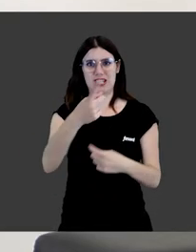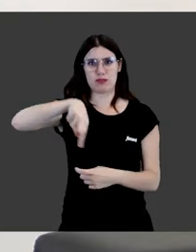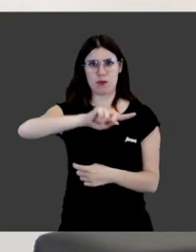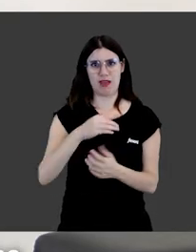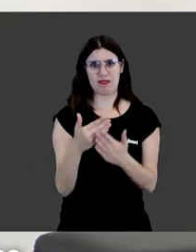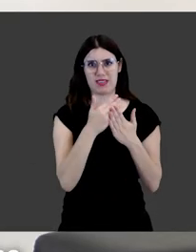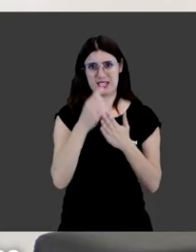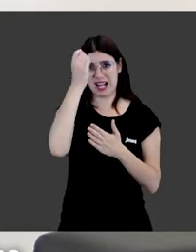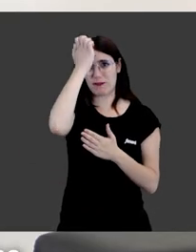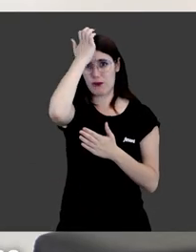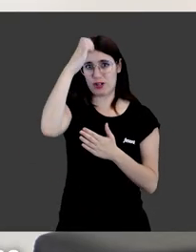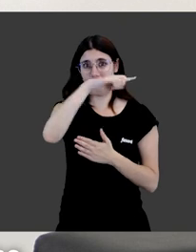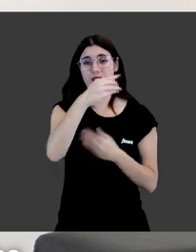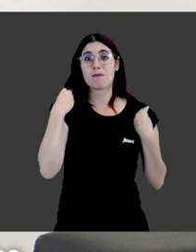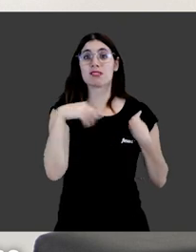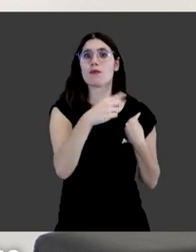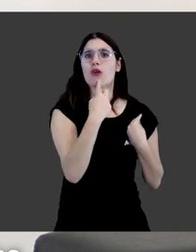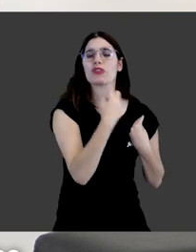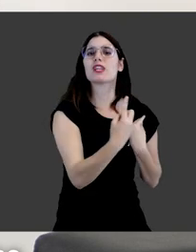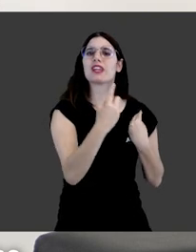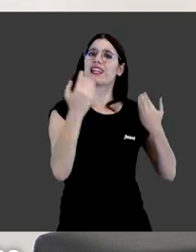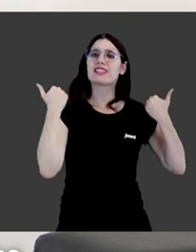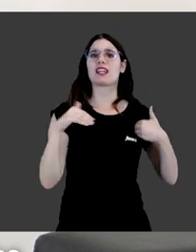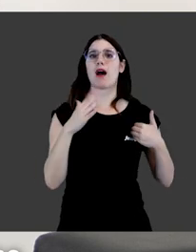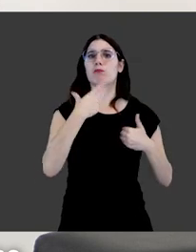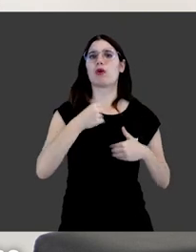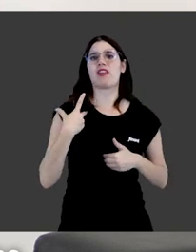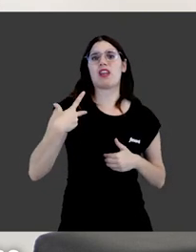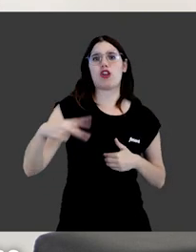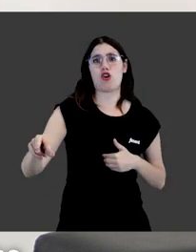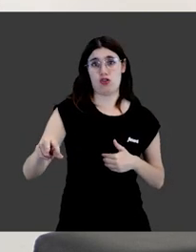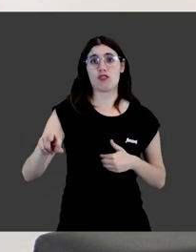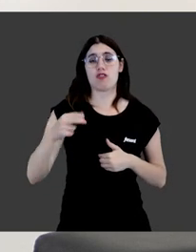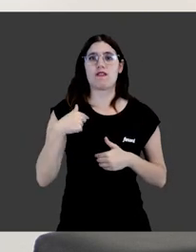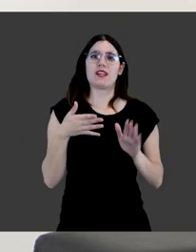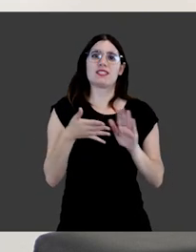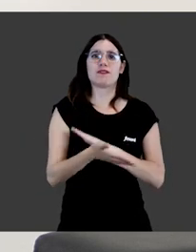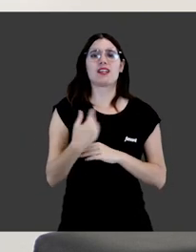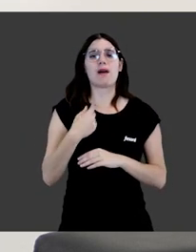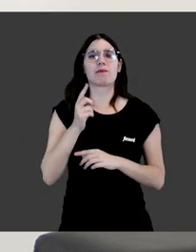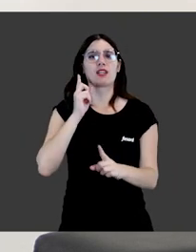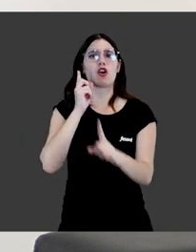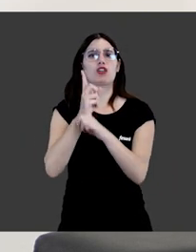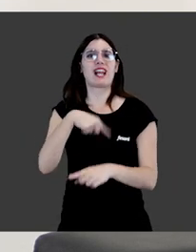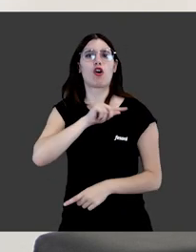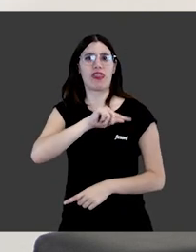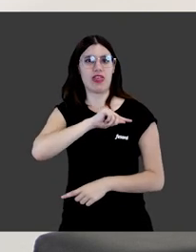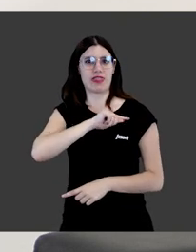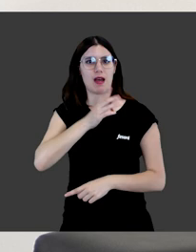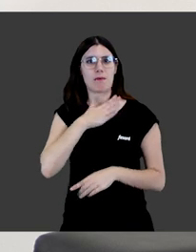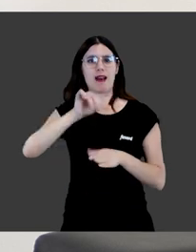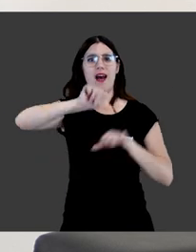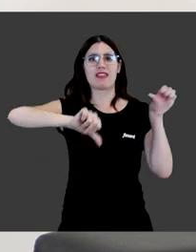de los Estudiantes de California, en la cual ya se recoge que podía negarse, objetar de conciencia a la